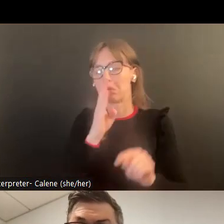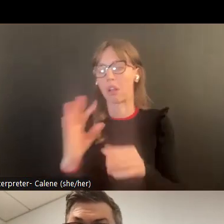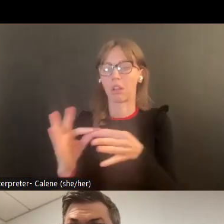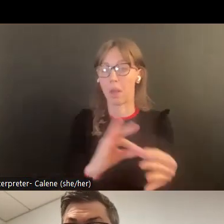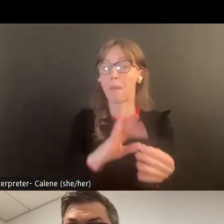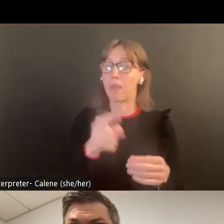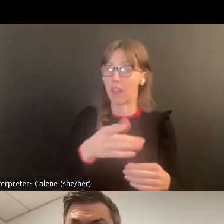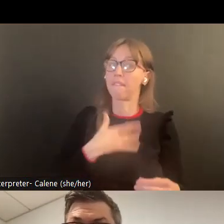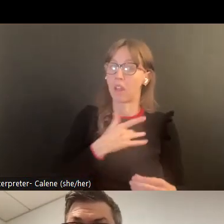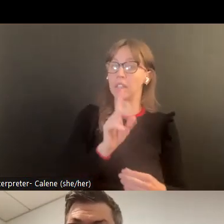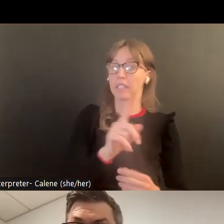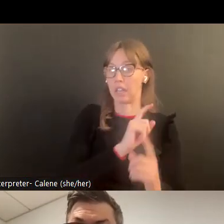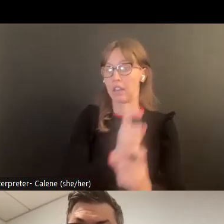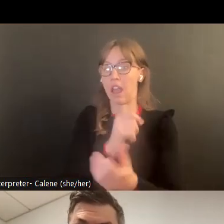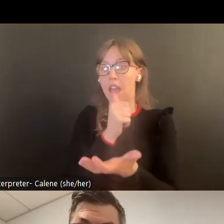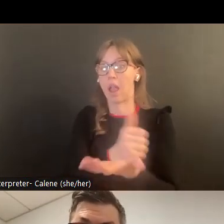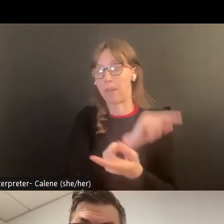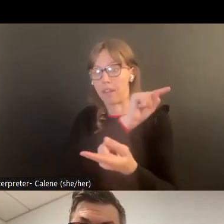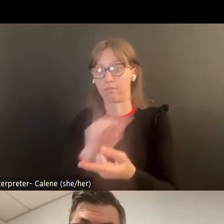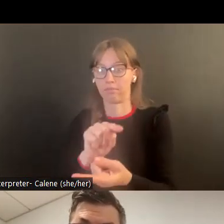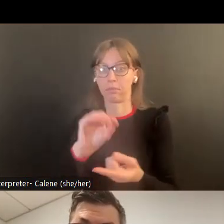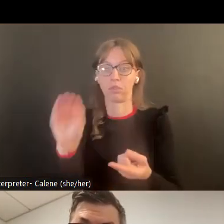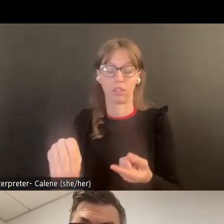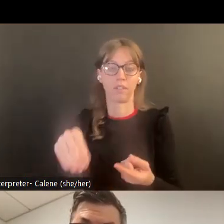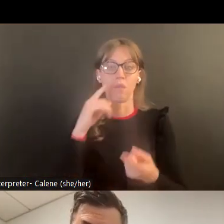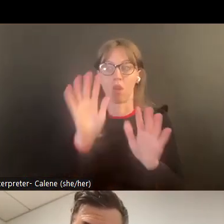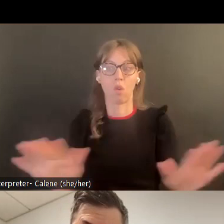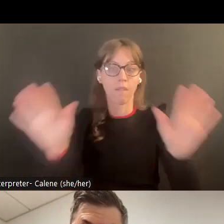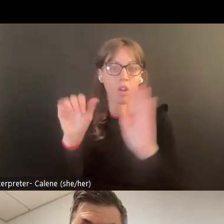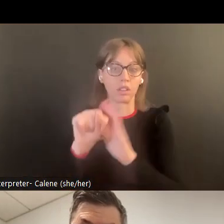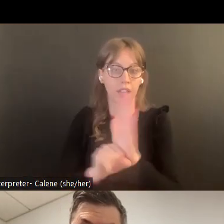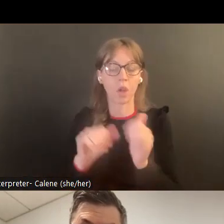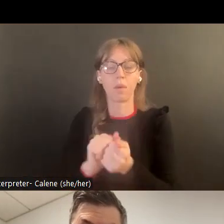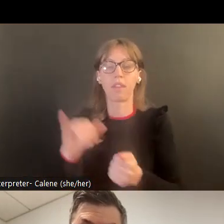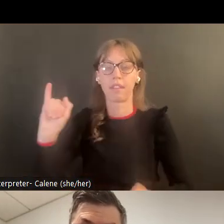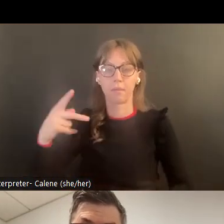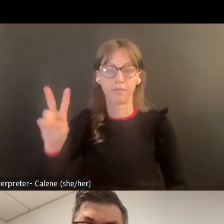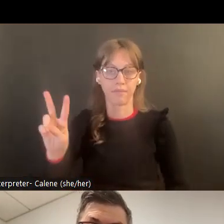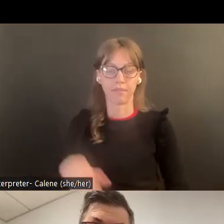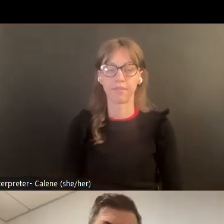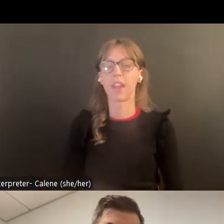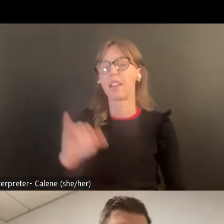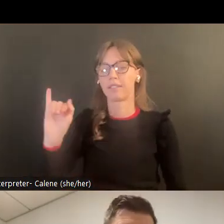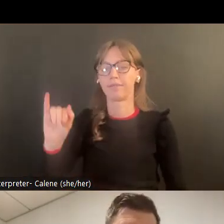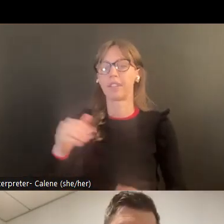estado, pero podrían decir que atribuyó al declive de lo que sería